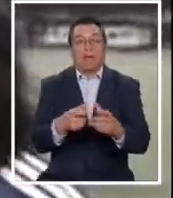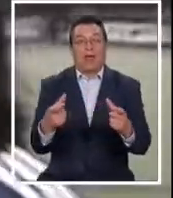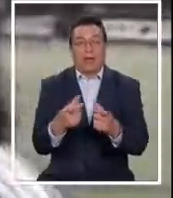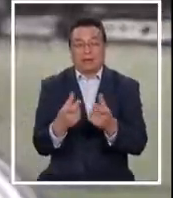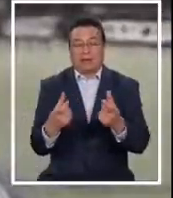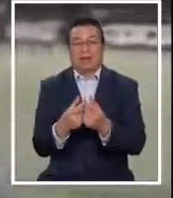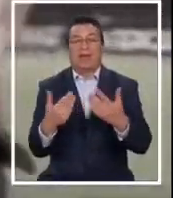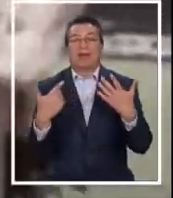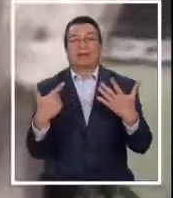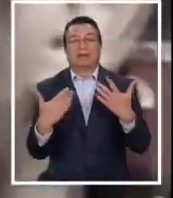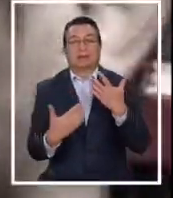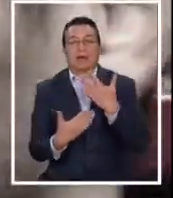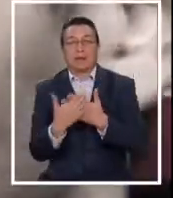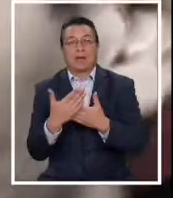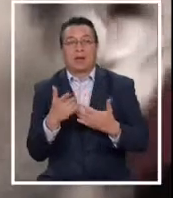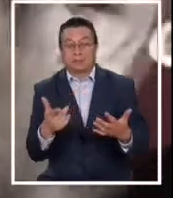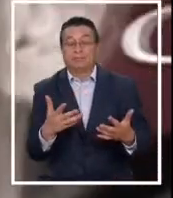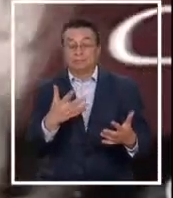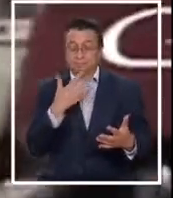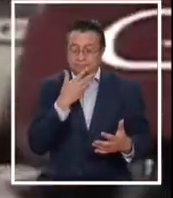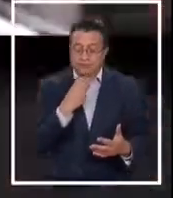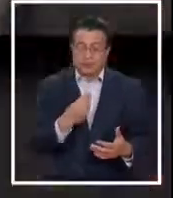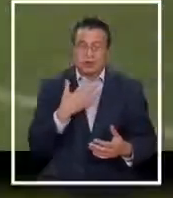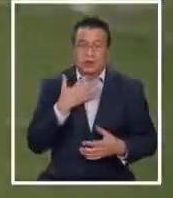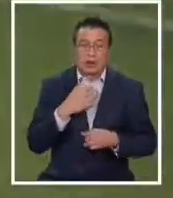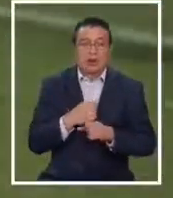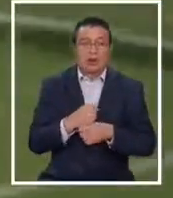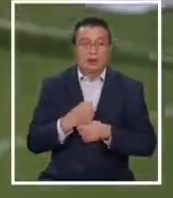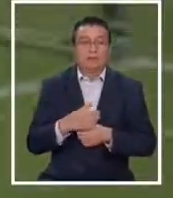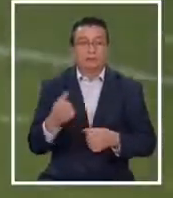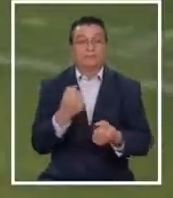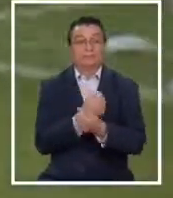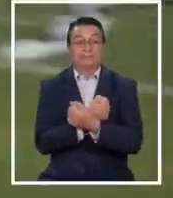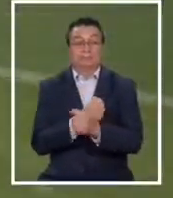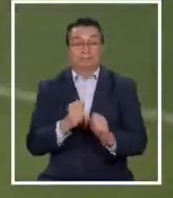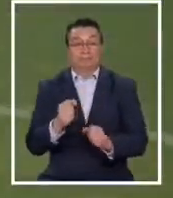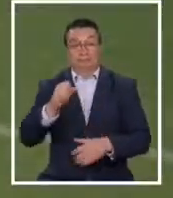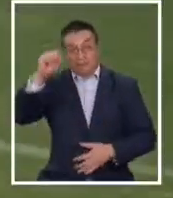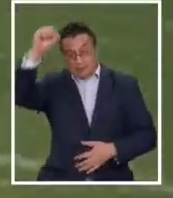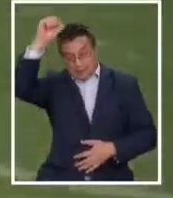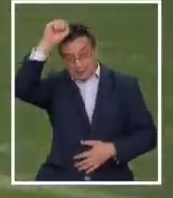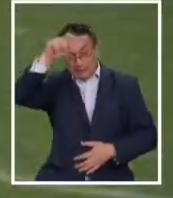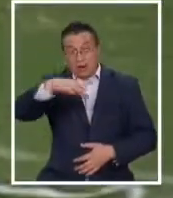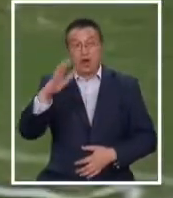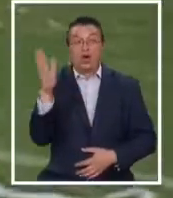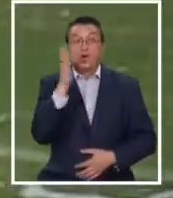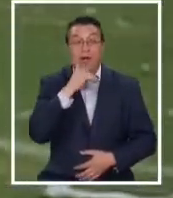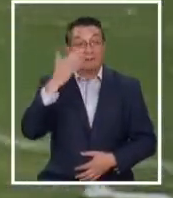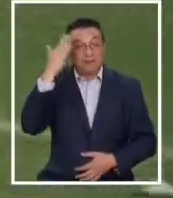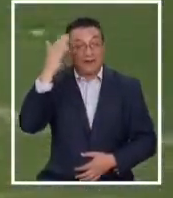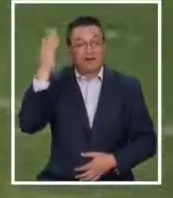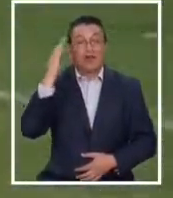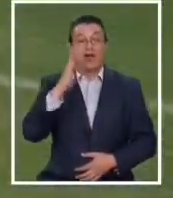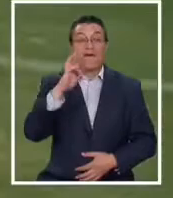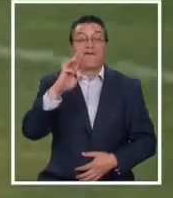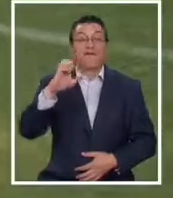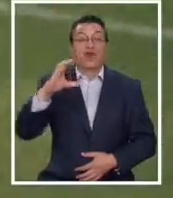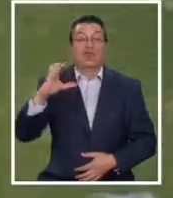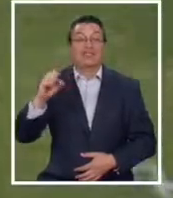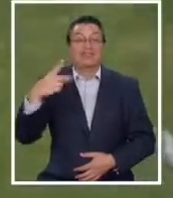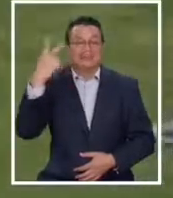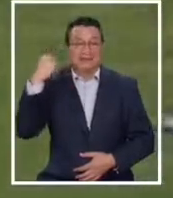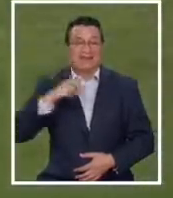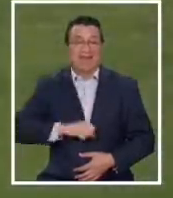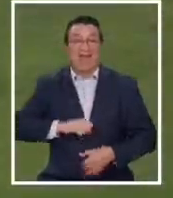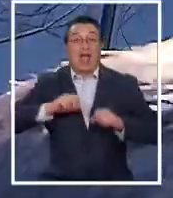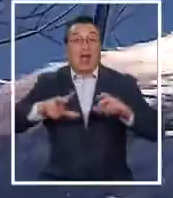7 de la mañana. Esto lo voy a comprar. Con el retiro de Herrera ya no quedan jugadores activos del recordado bronce en Sidney. También